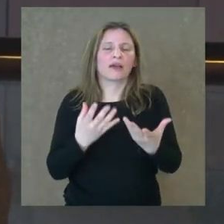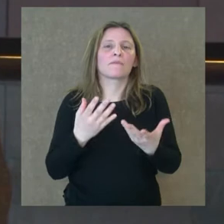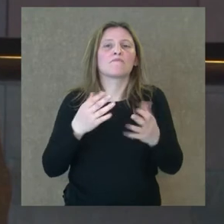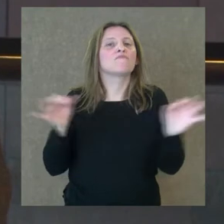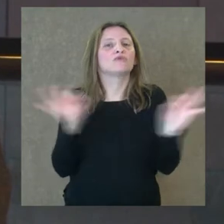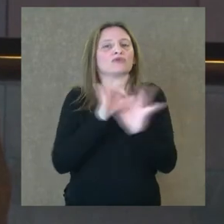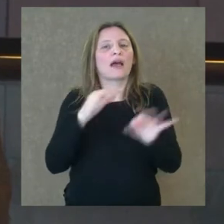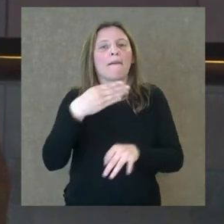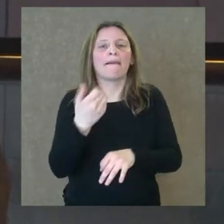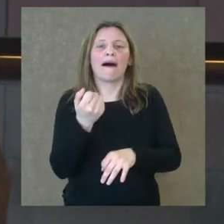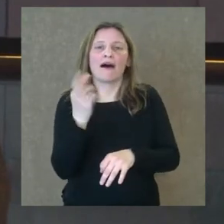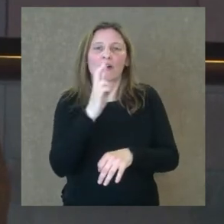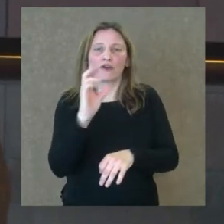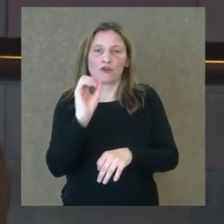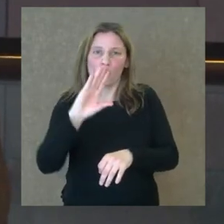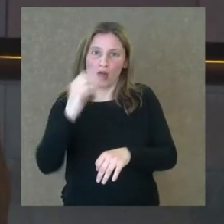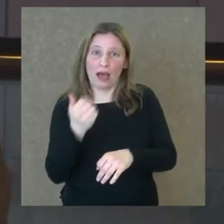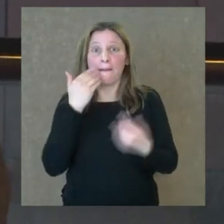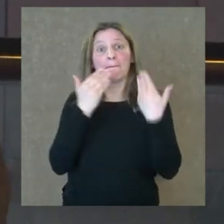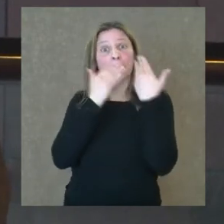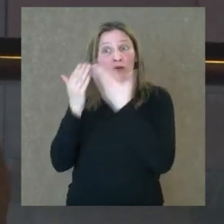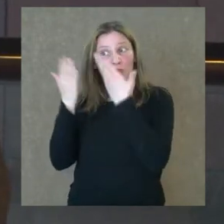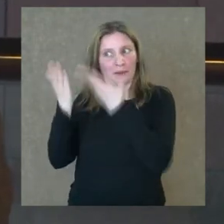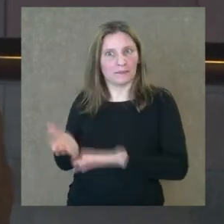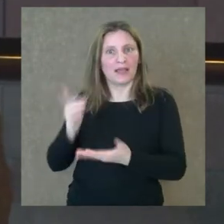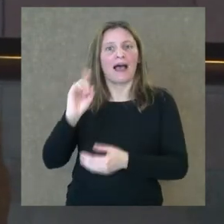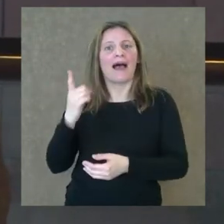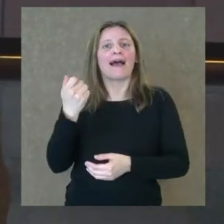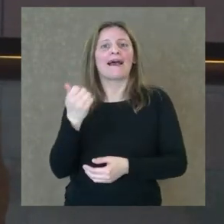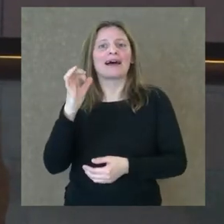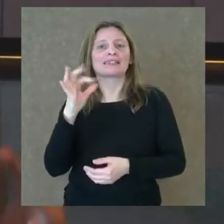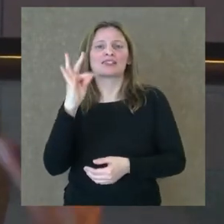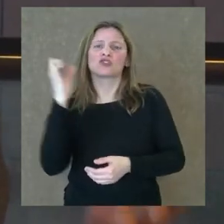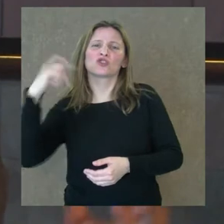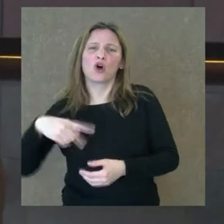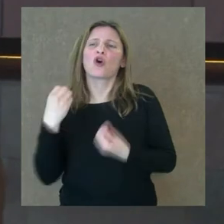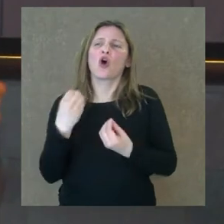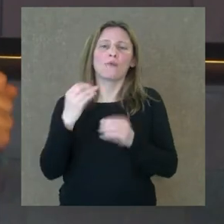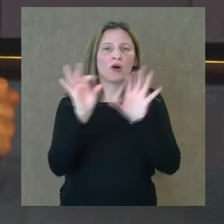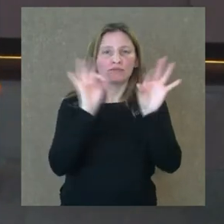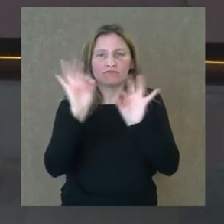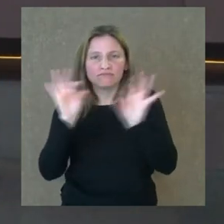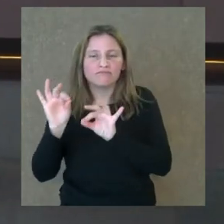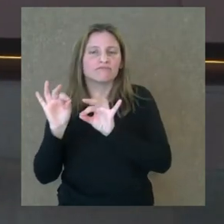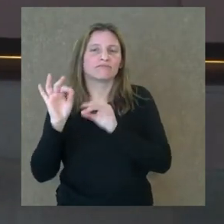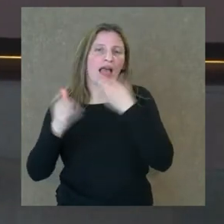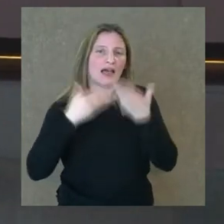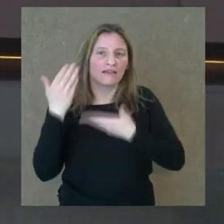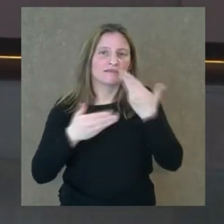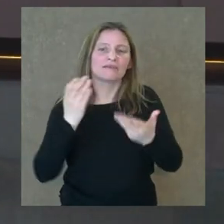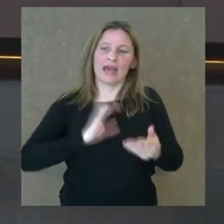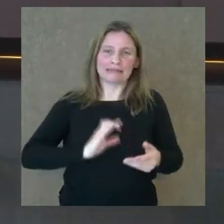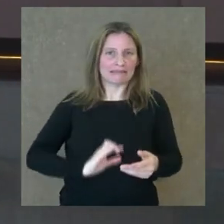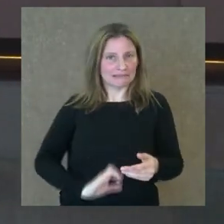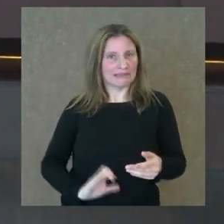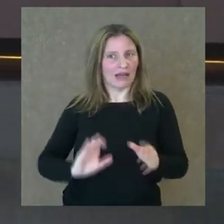música barroca y por eso le vamos a preguntar a Gastón cuál fue el proceso de selección y cuáles son las características